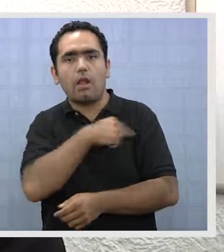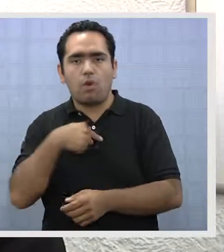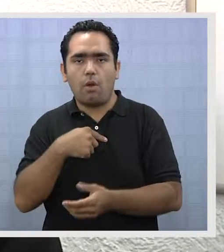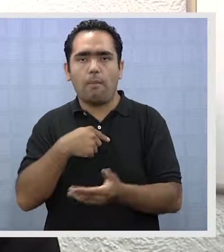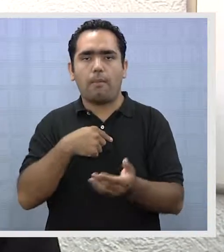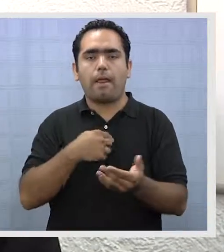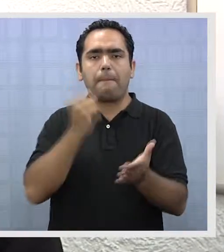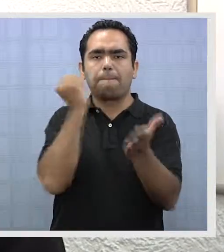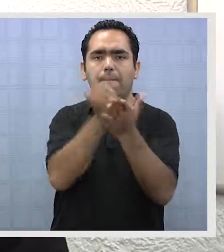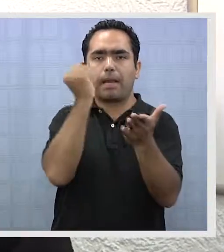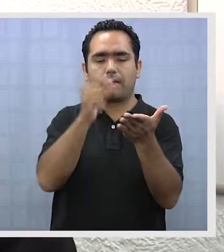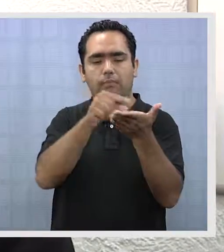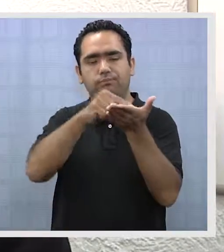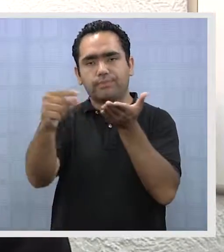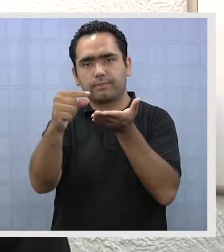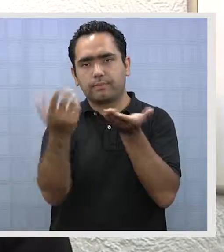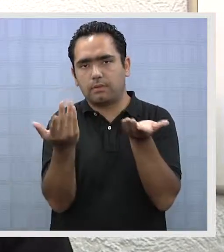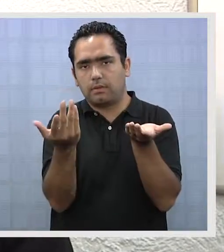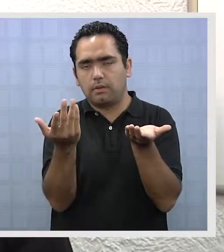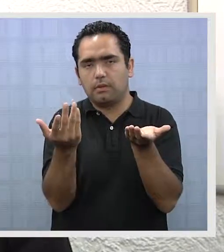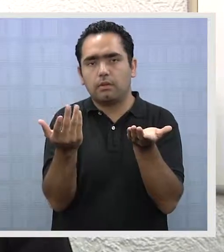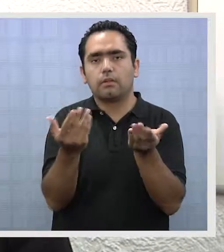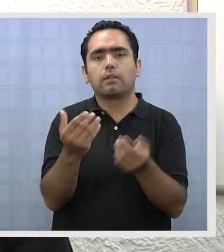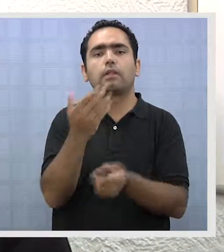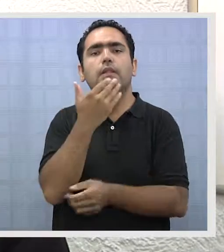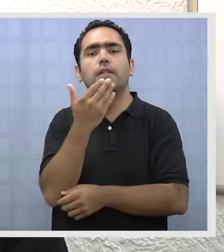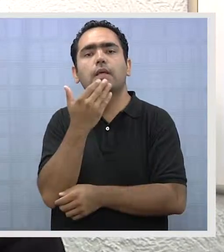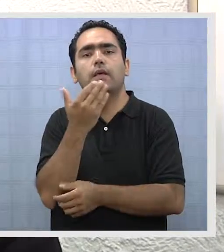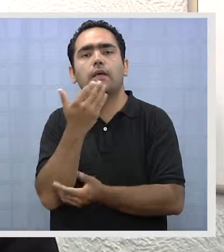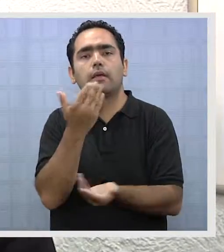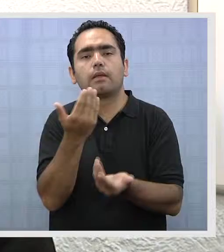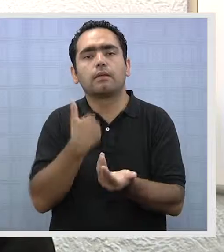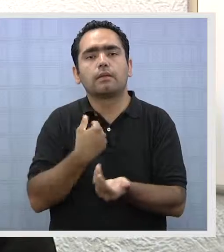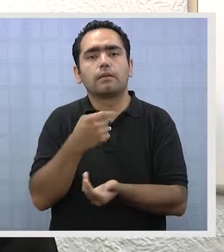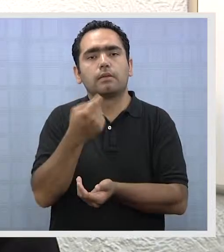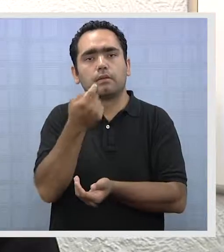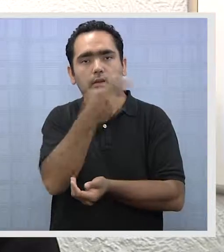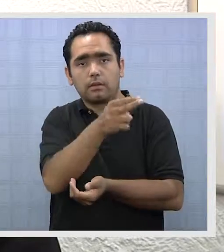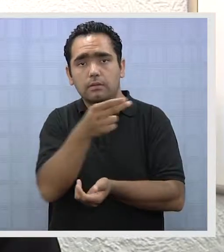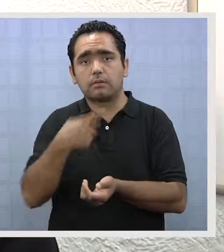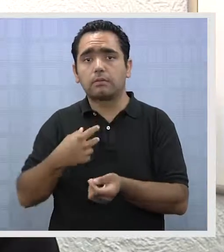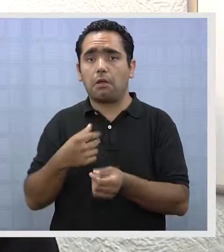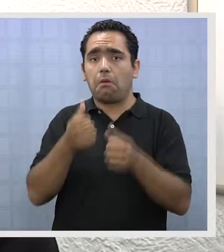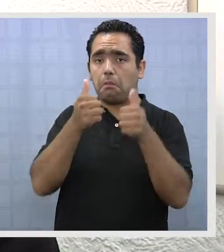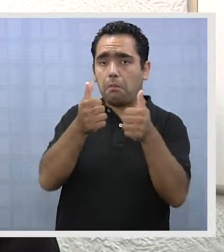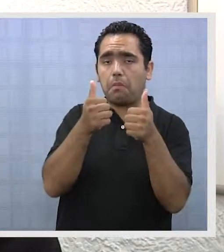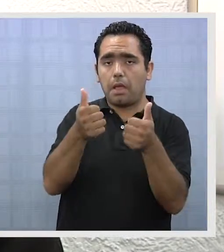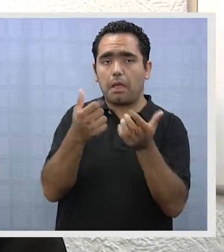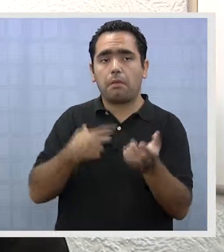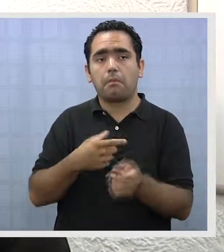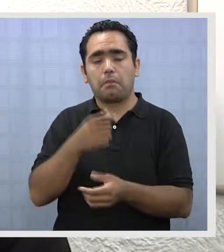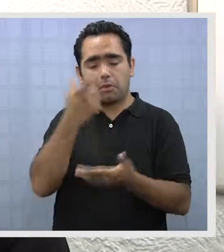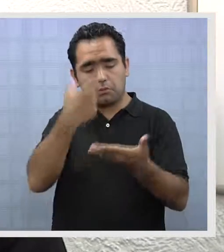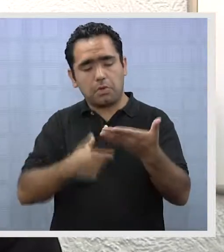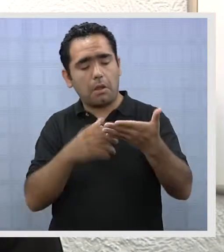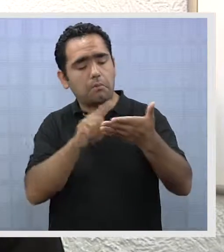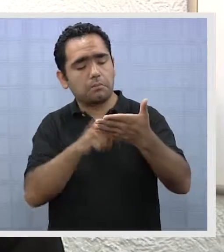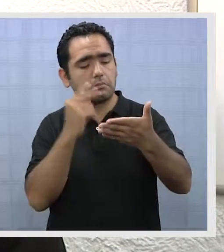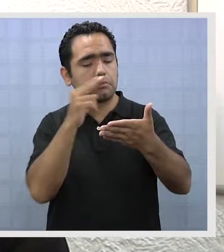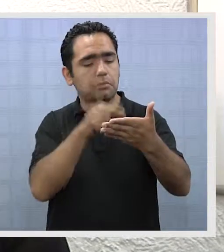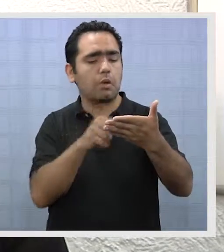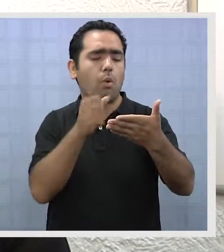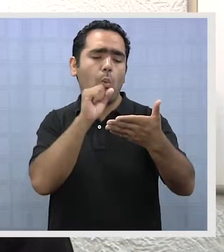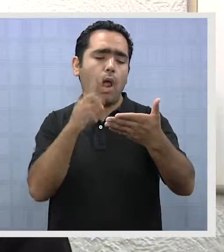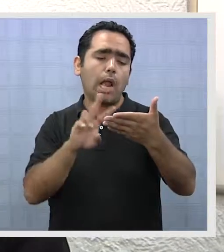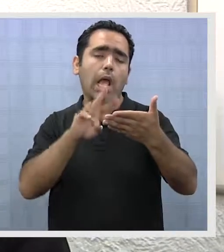nombre de marca del medicamento, sino que en este caso el principio activo va a permitir, digamos, que eventualmente si lo estima bien el